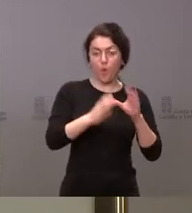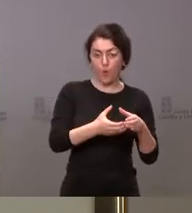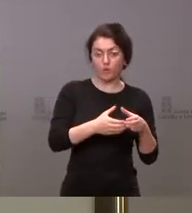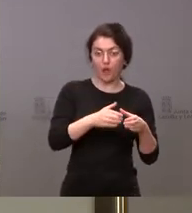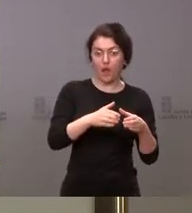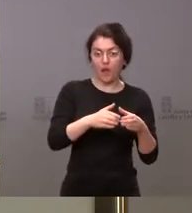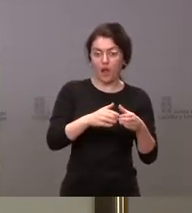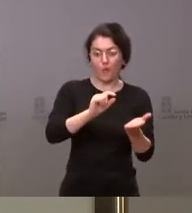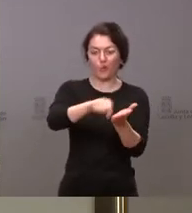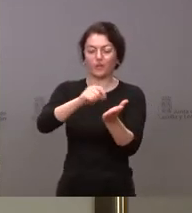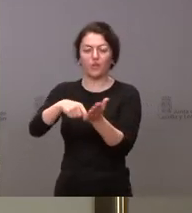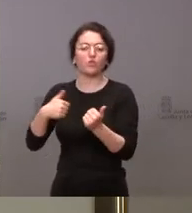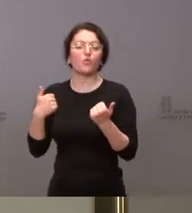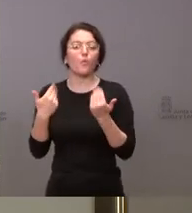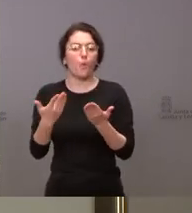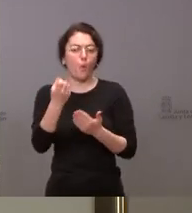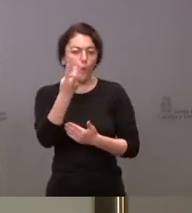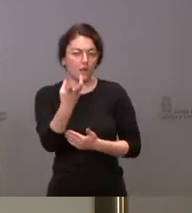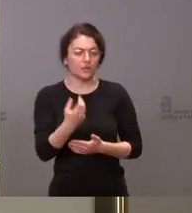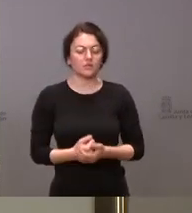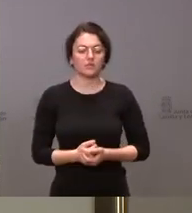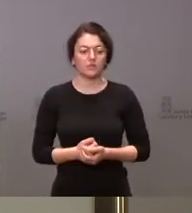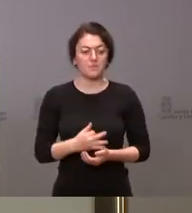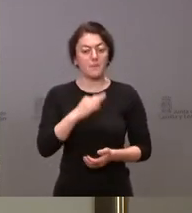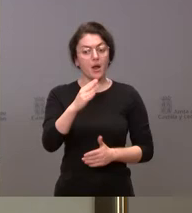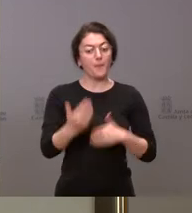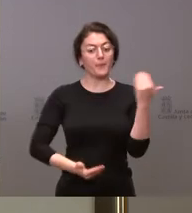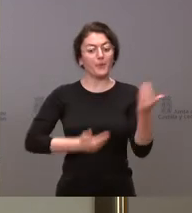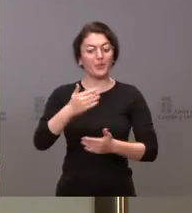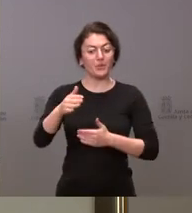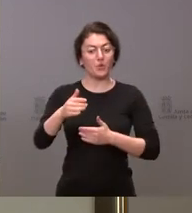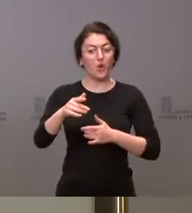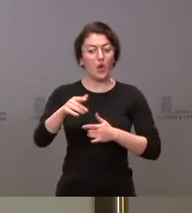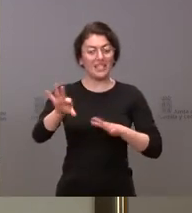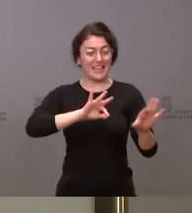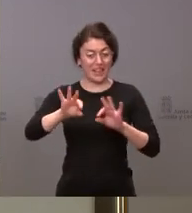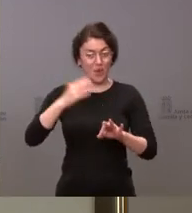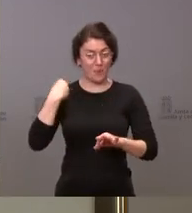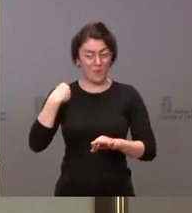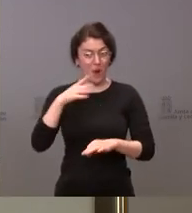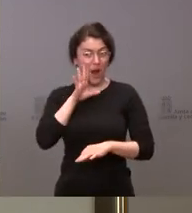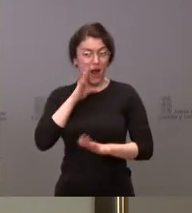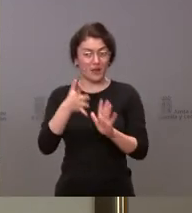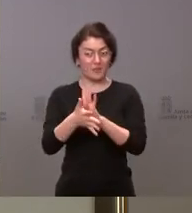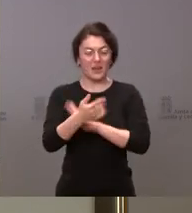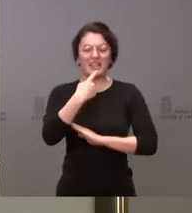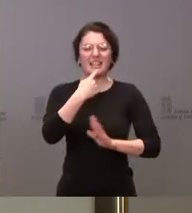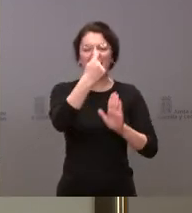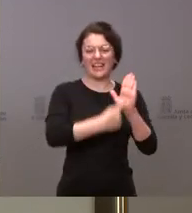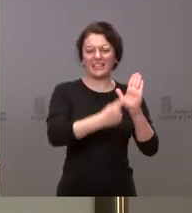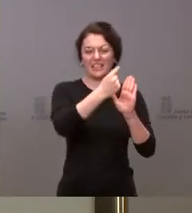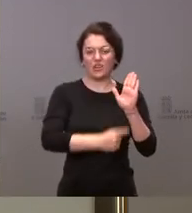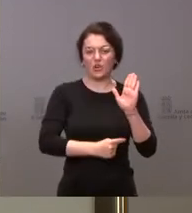este nuevo servicio. Y en el proceso de selección que nos ha contado, ha dicho que los criterios de selección de